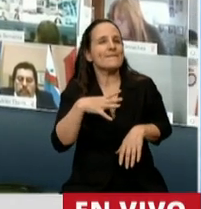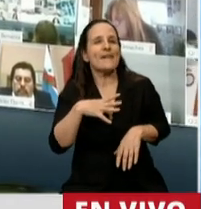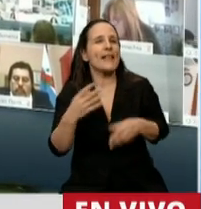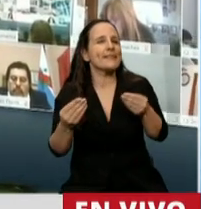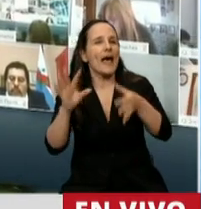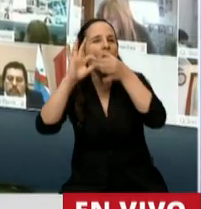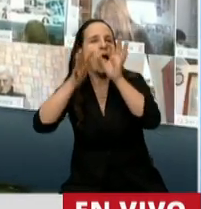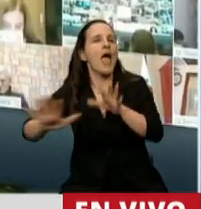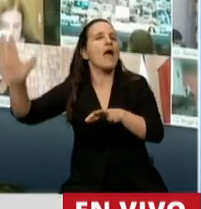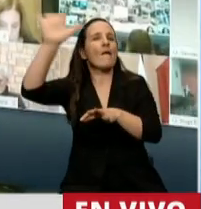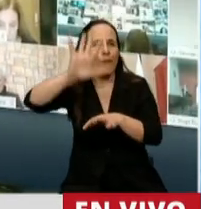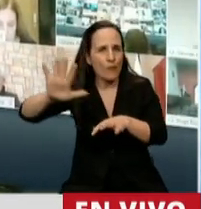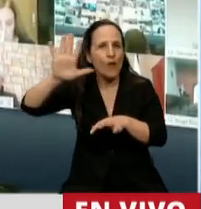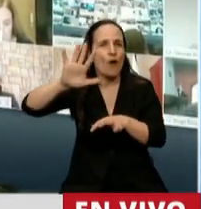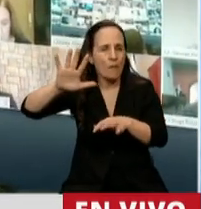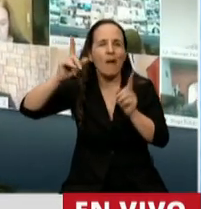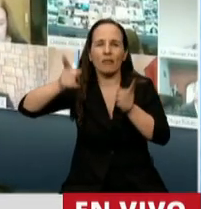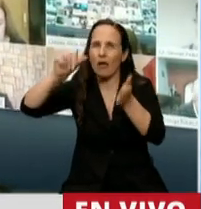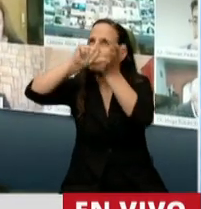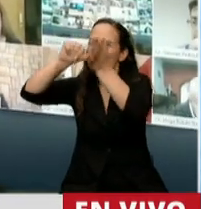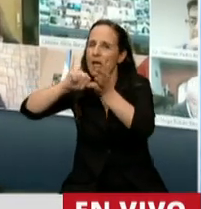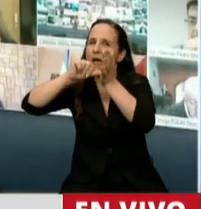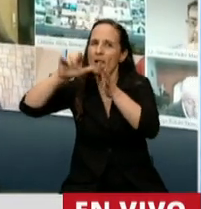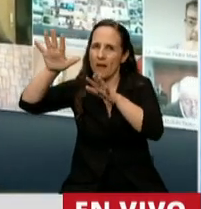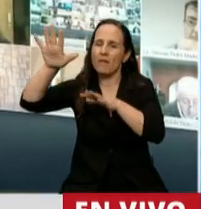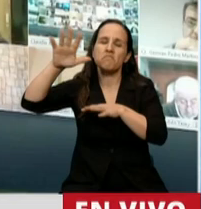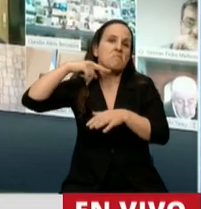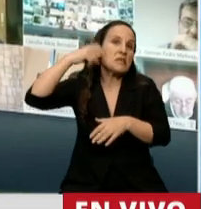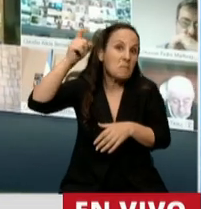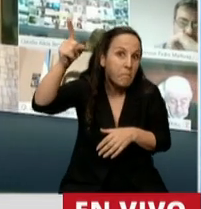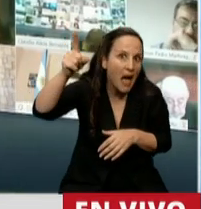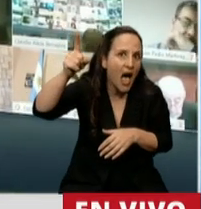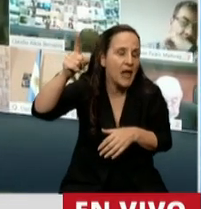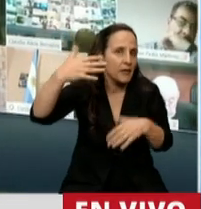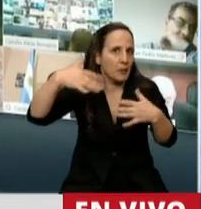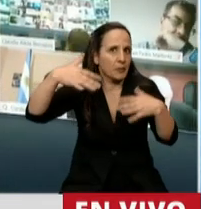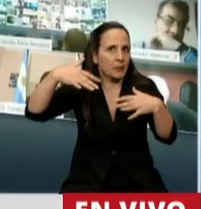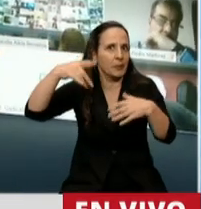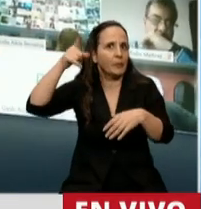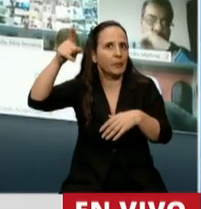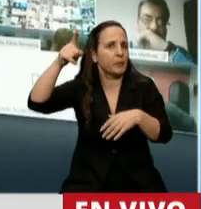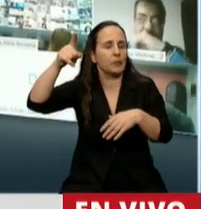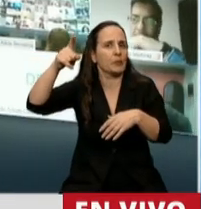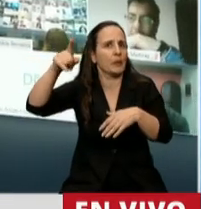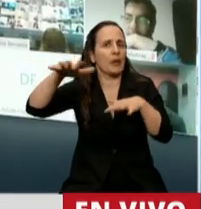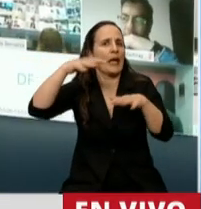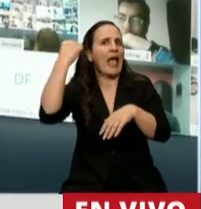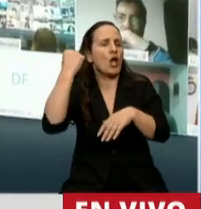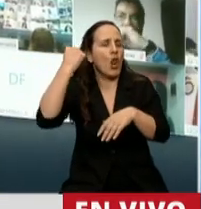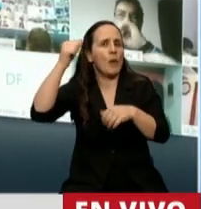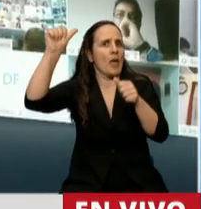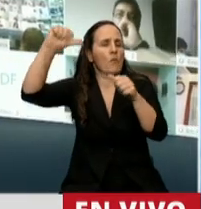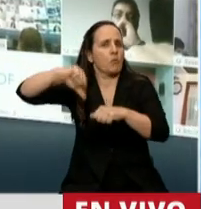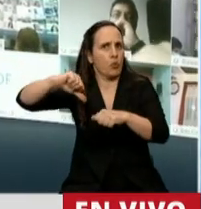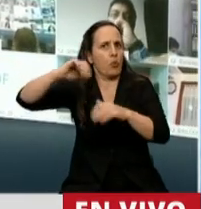caídas en Europa, donde España es el principal país que ha tenido caída de la actividad económica. ¿Por